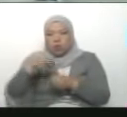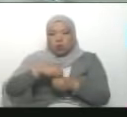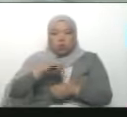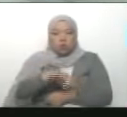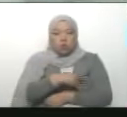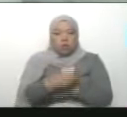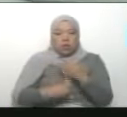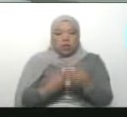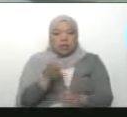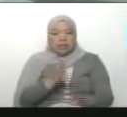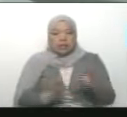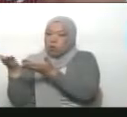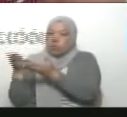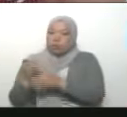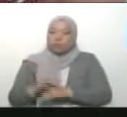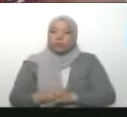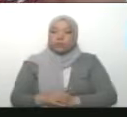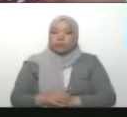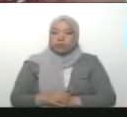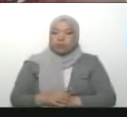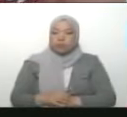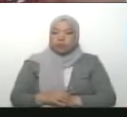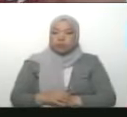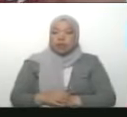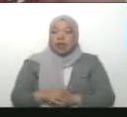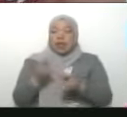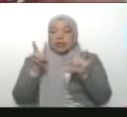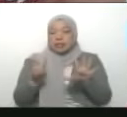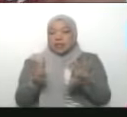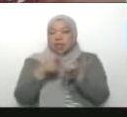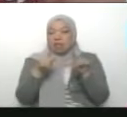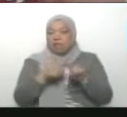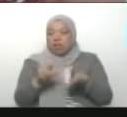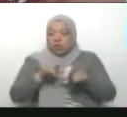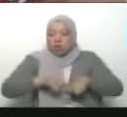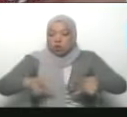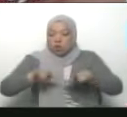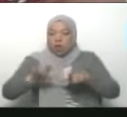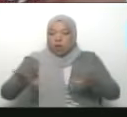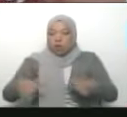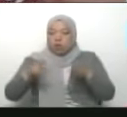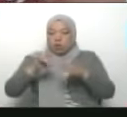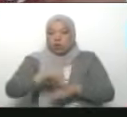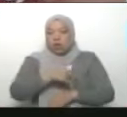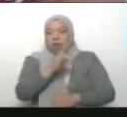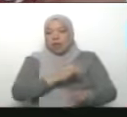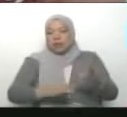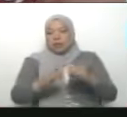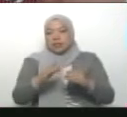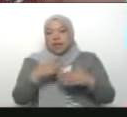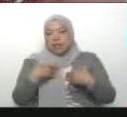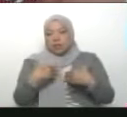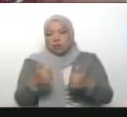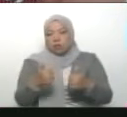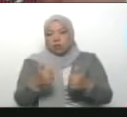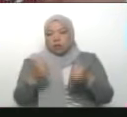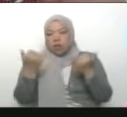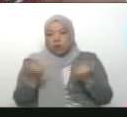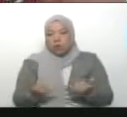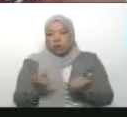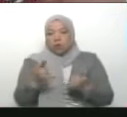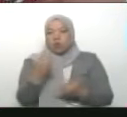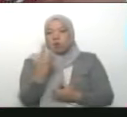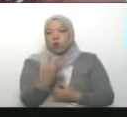Universidad de las Ciencias de la Salud. Nosotros en la escuela, en la Universidad de las Ciencias de la Salud, en este momento